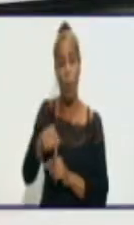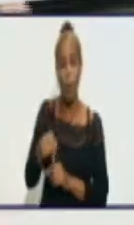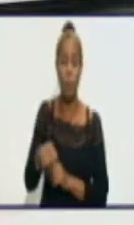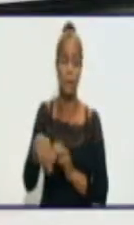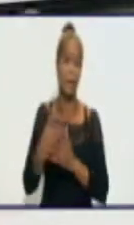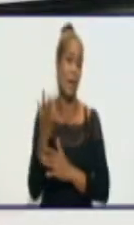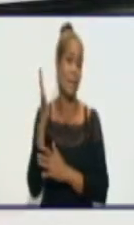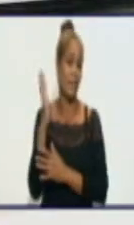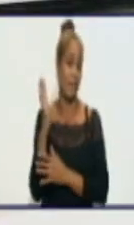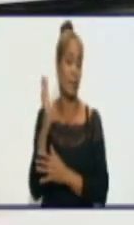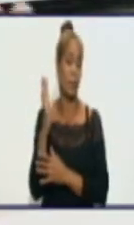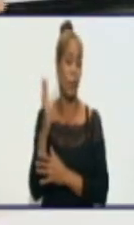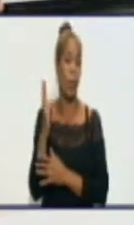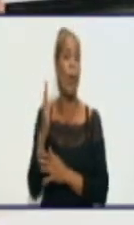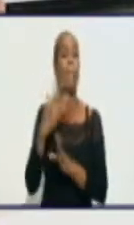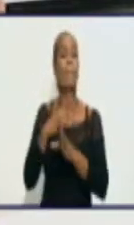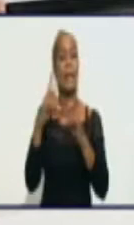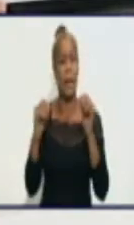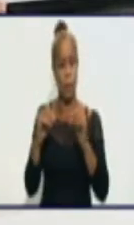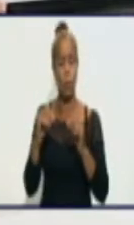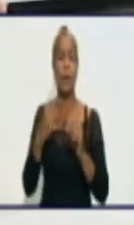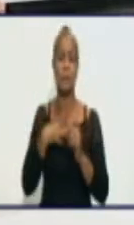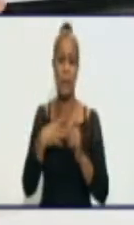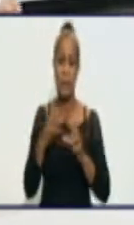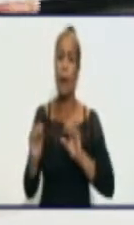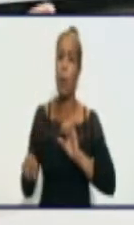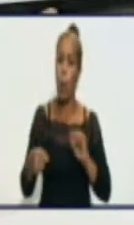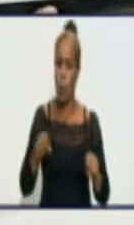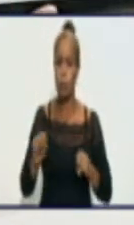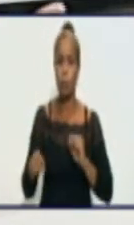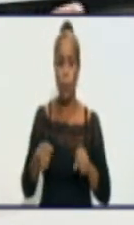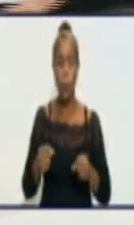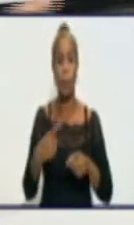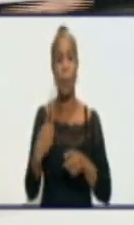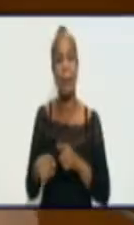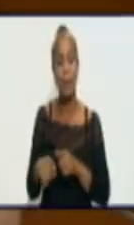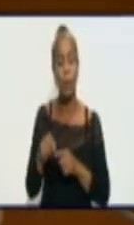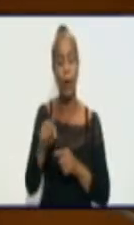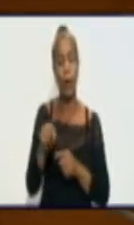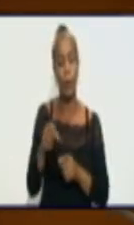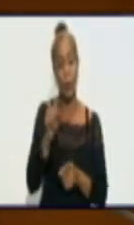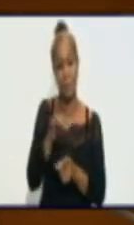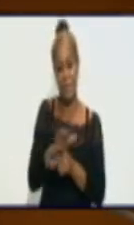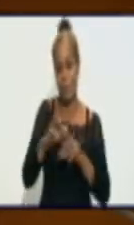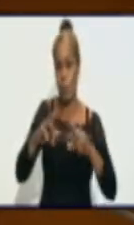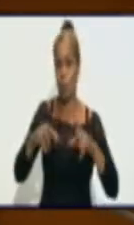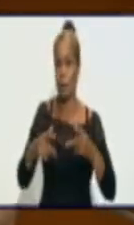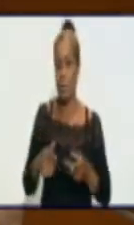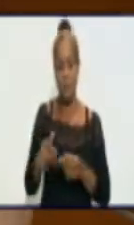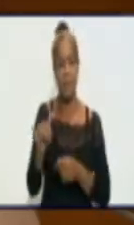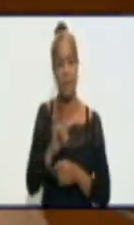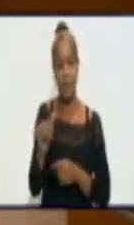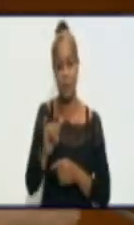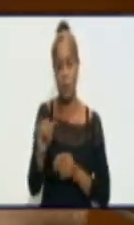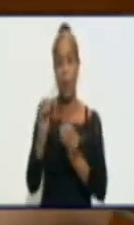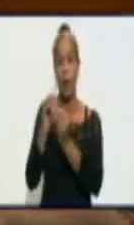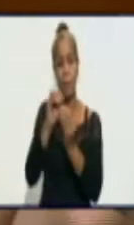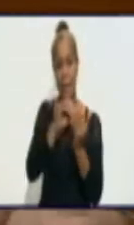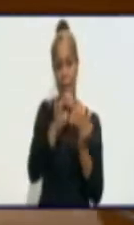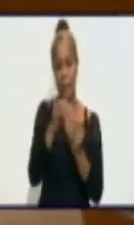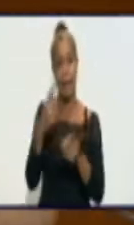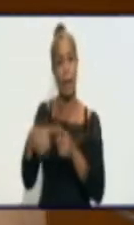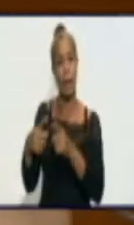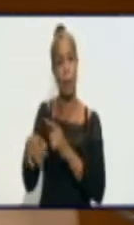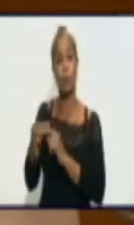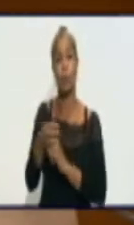Medialuna había mantenido el control y a punto de partida de algunos casos con fuente de infección en otros municipios, en otros lugares, pues ya